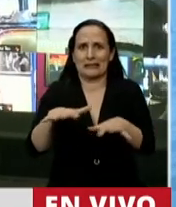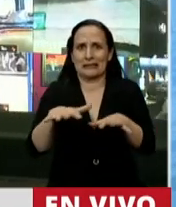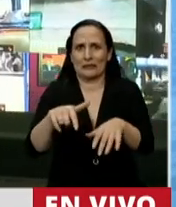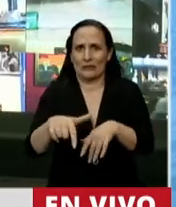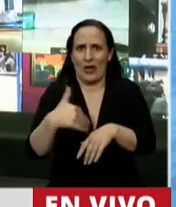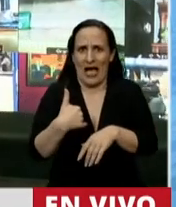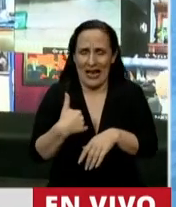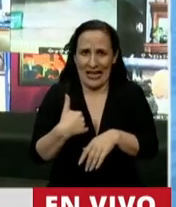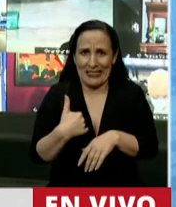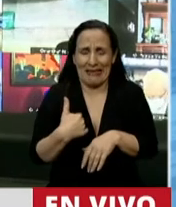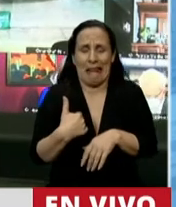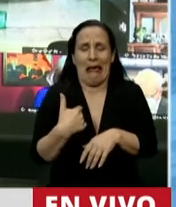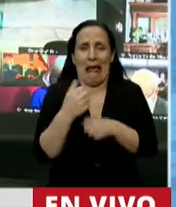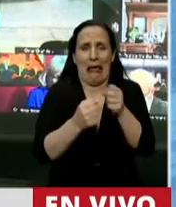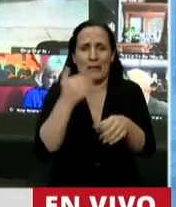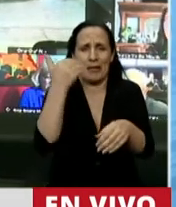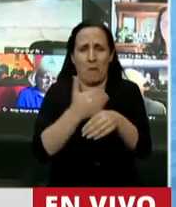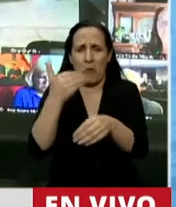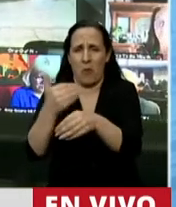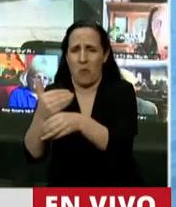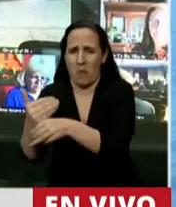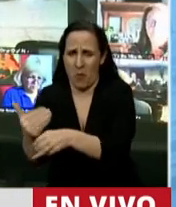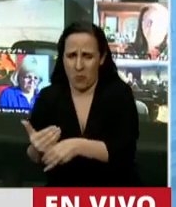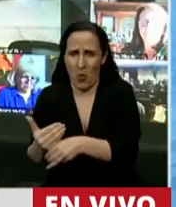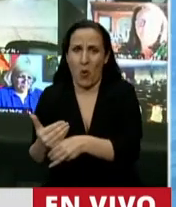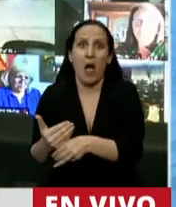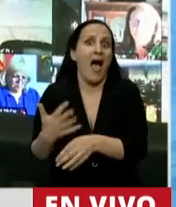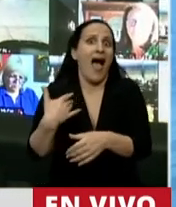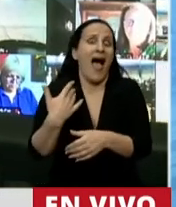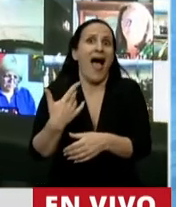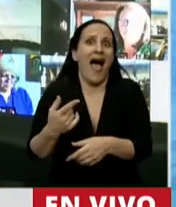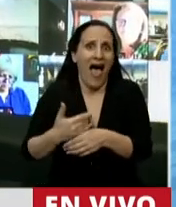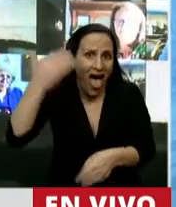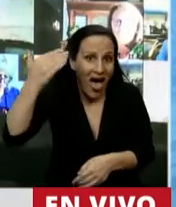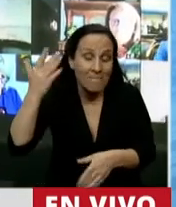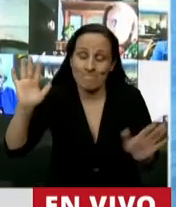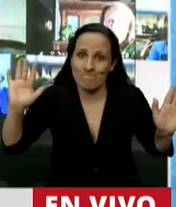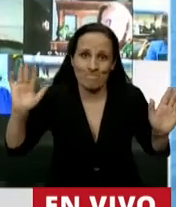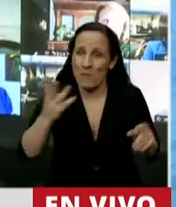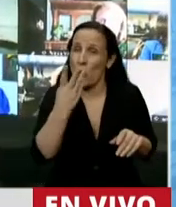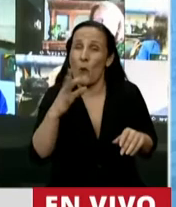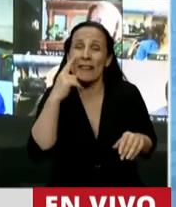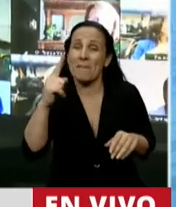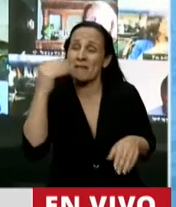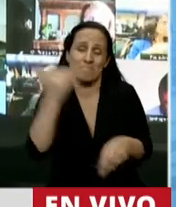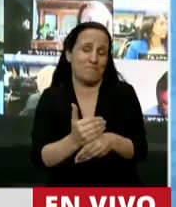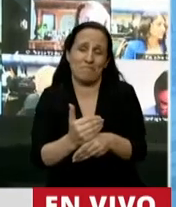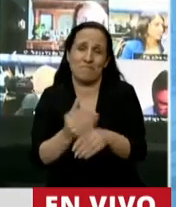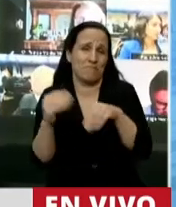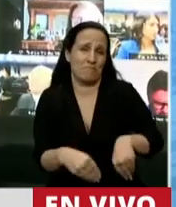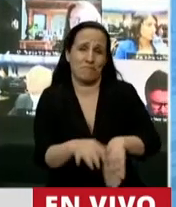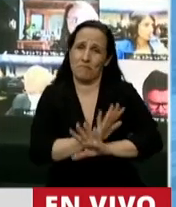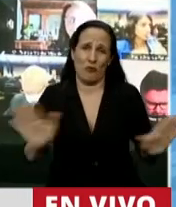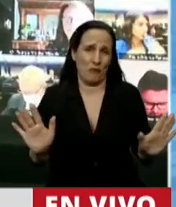la verdad, han cerrado las persianas, inclusive por ahí para no abrirlas nunca más. Más de 40.000 ya van. Entonces,